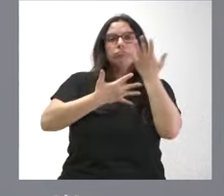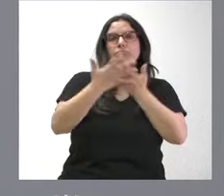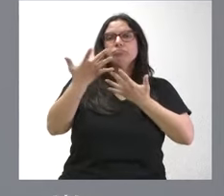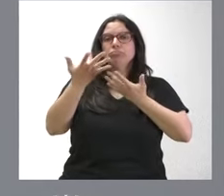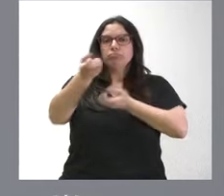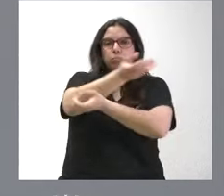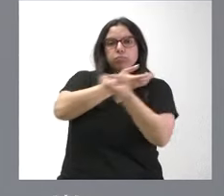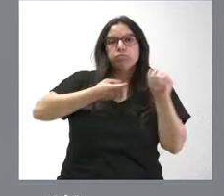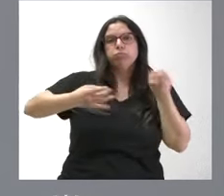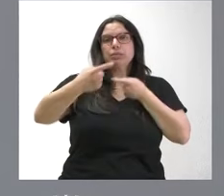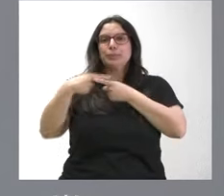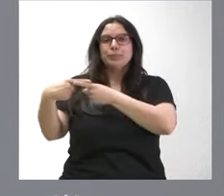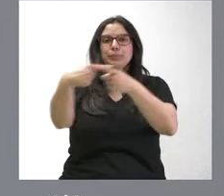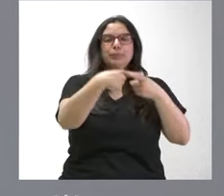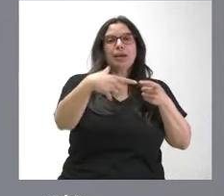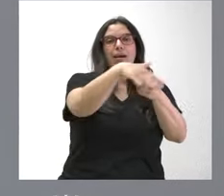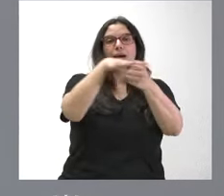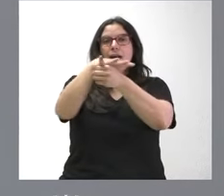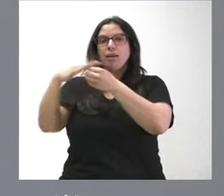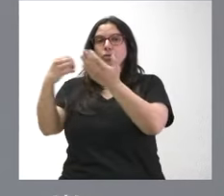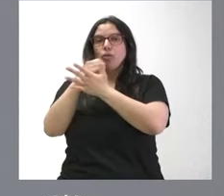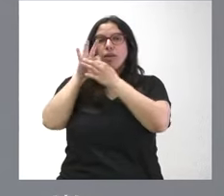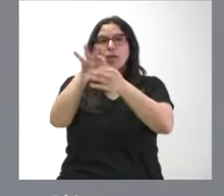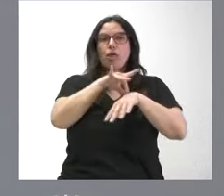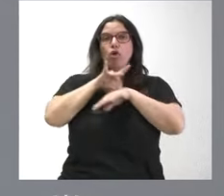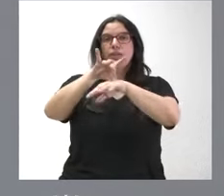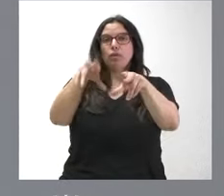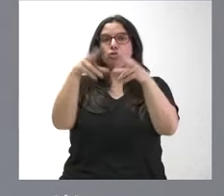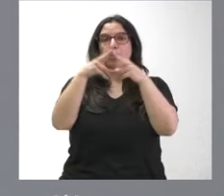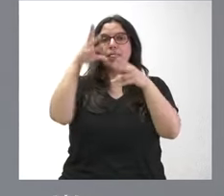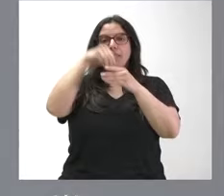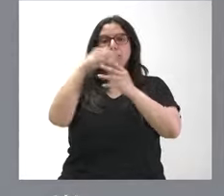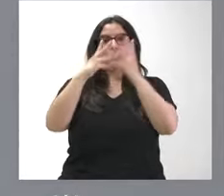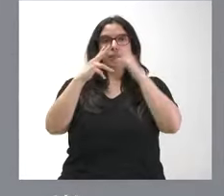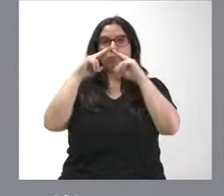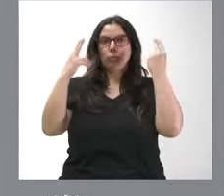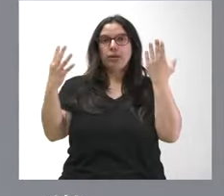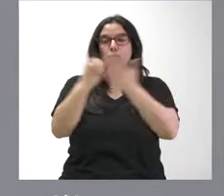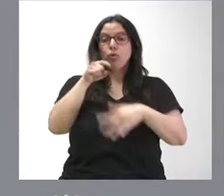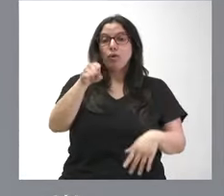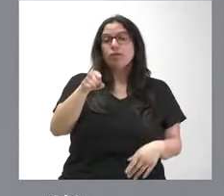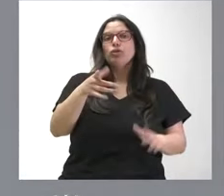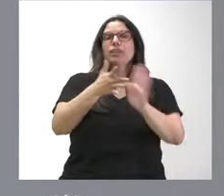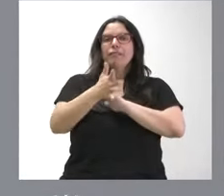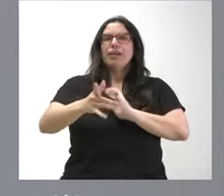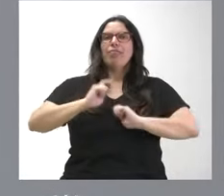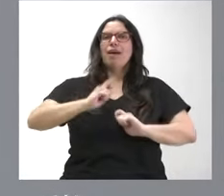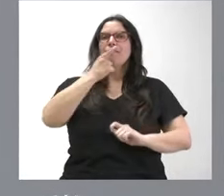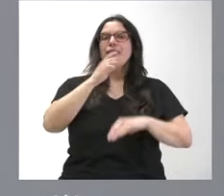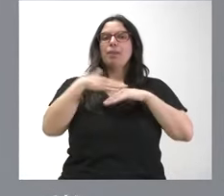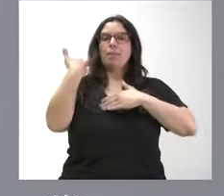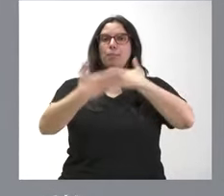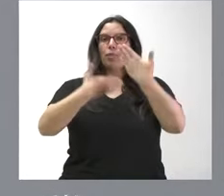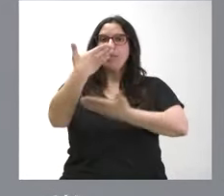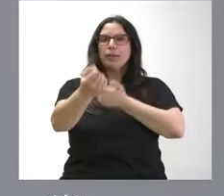en todas las áreas de la orientación social de toda la Administración. Esto es lo que nos permite agilizar todos los procedimientos